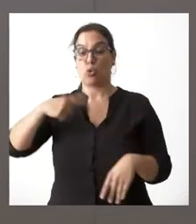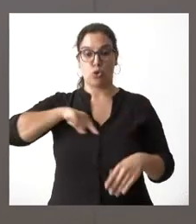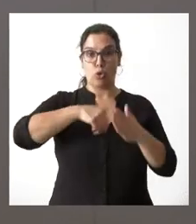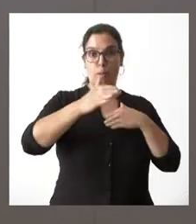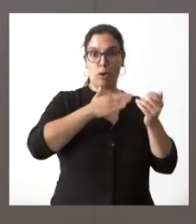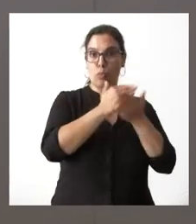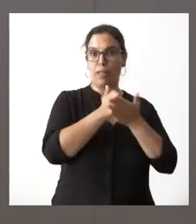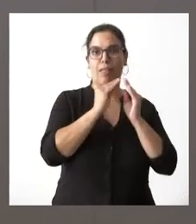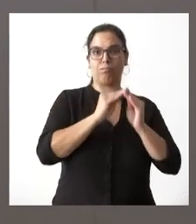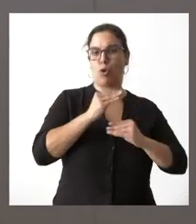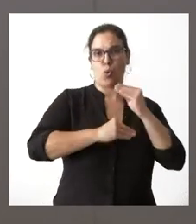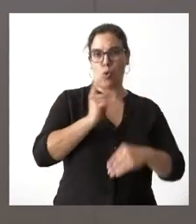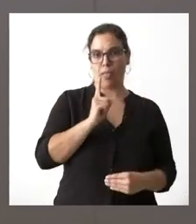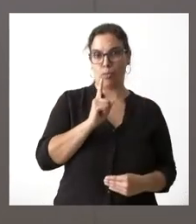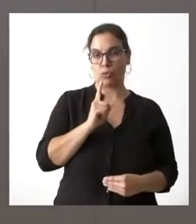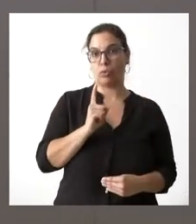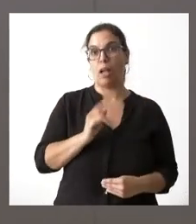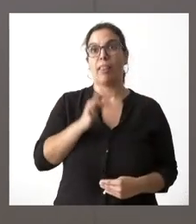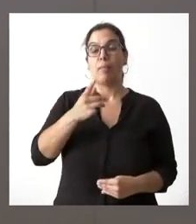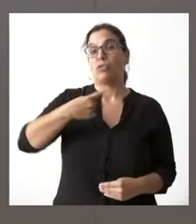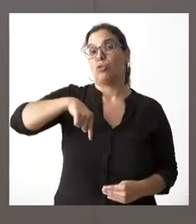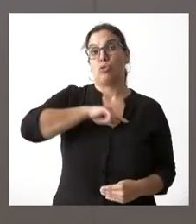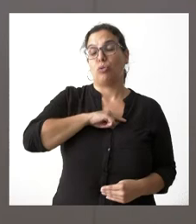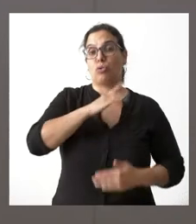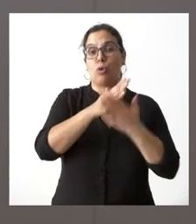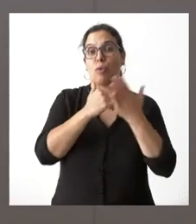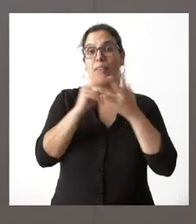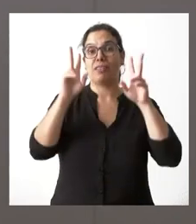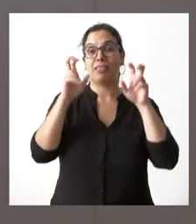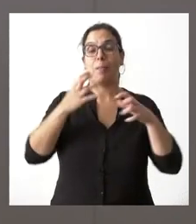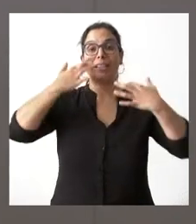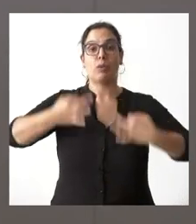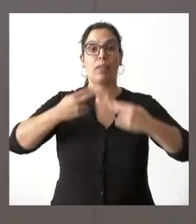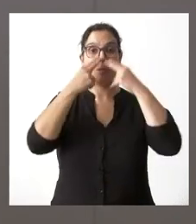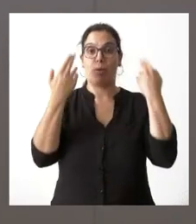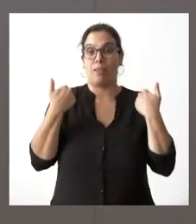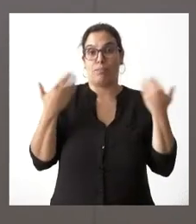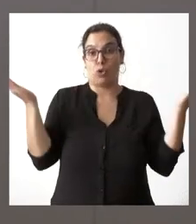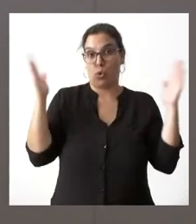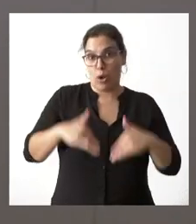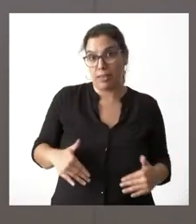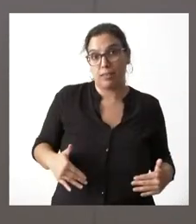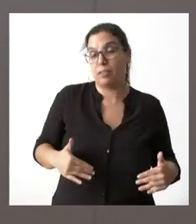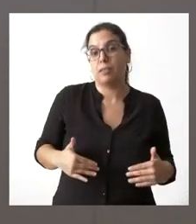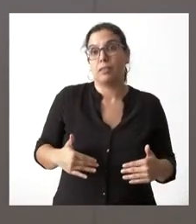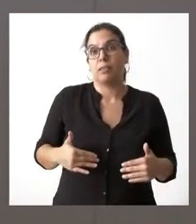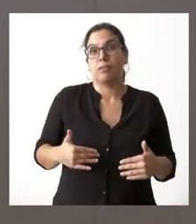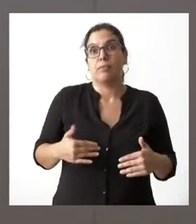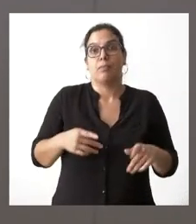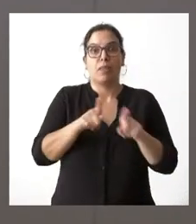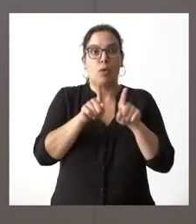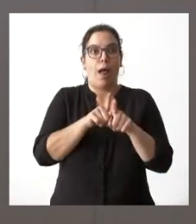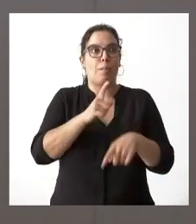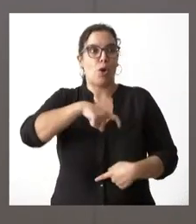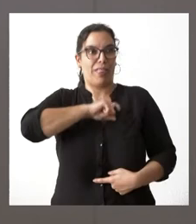autónomas mucho menos una comunidad autónoma que no tiene competencia en materia de seguridad pública y por tanto que tampoco tiene como tal fuerzas y